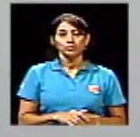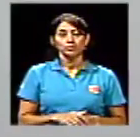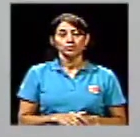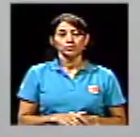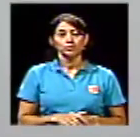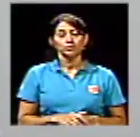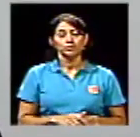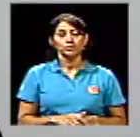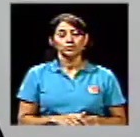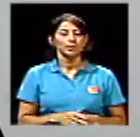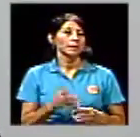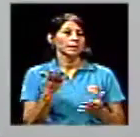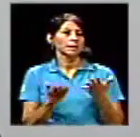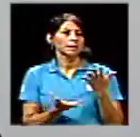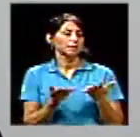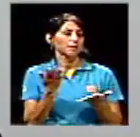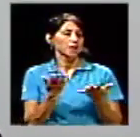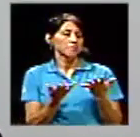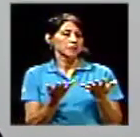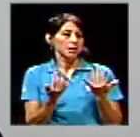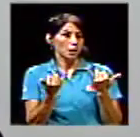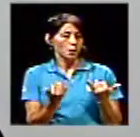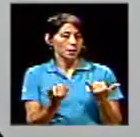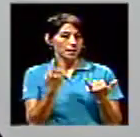Pasando tal vez a un segundo tema.